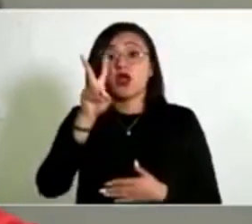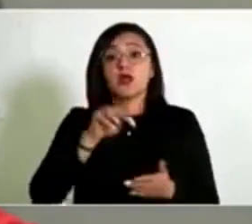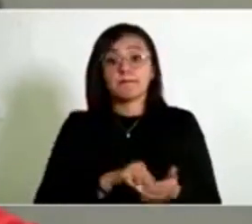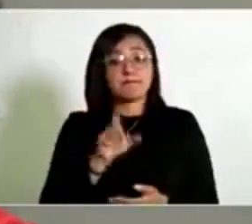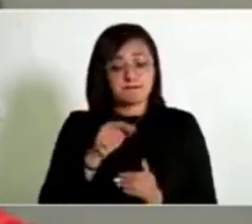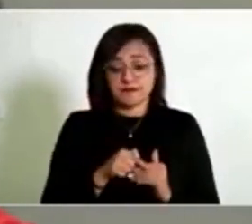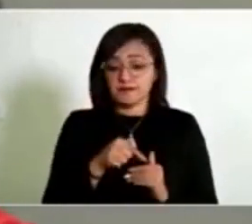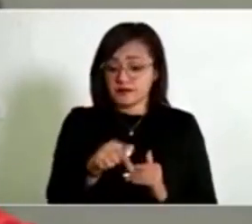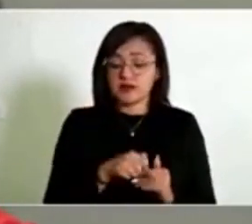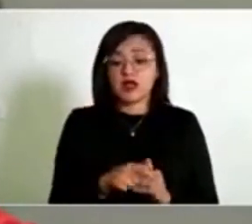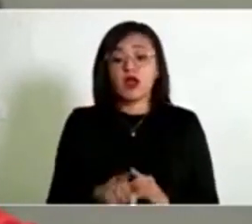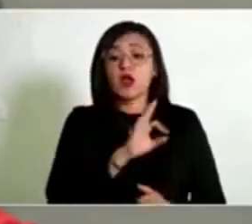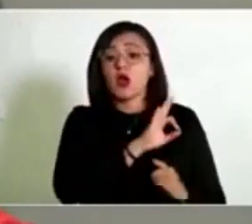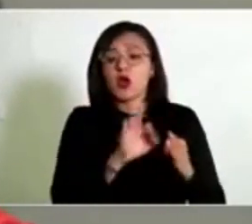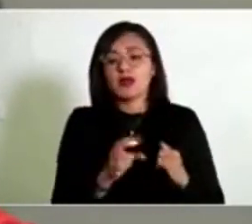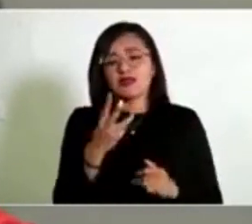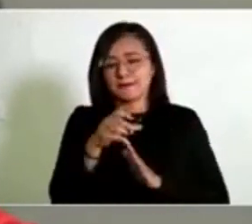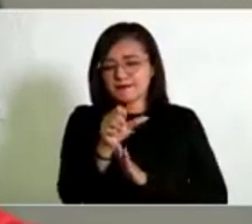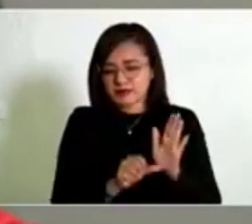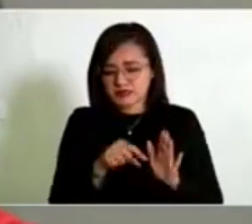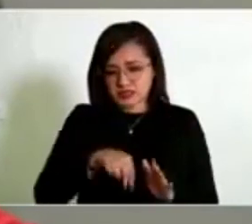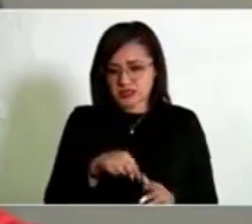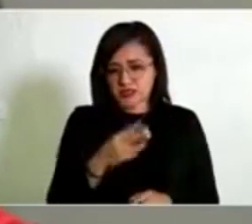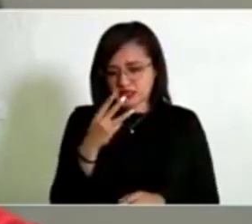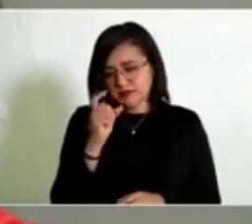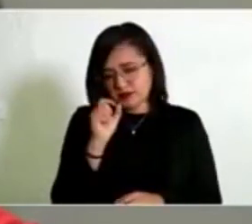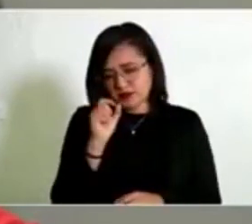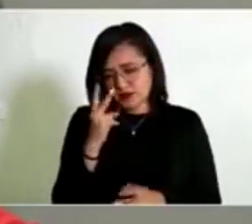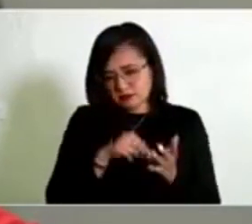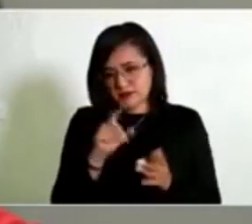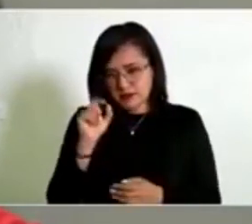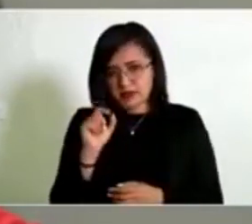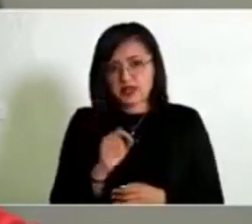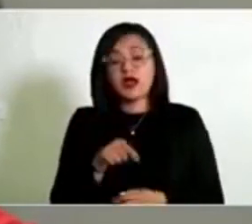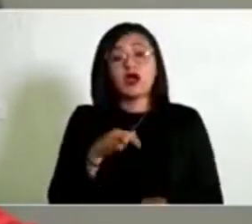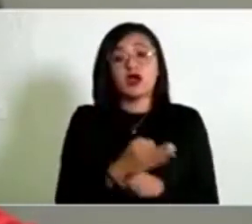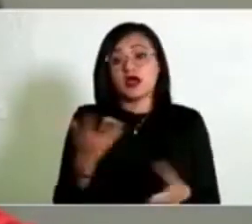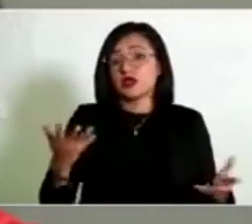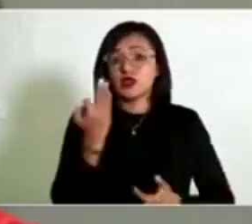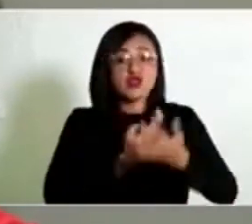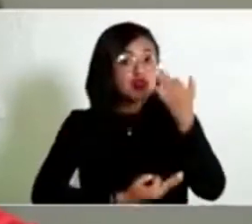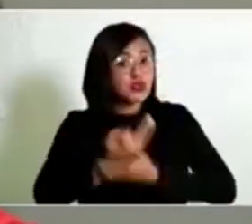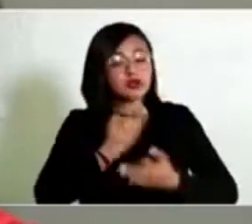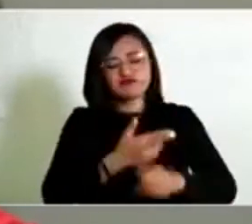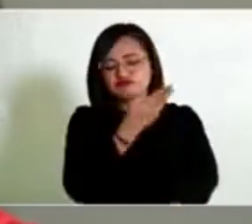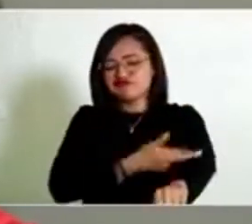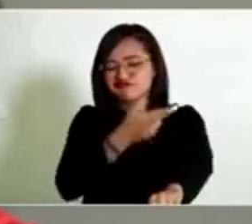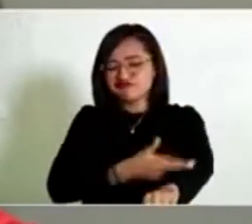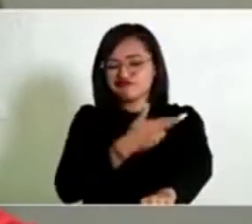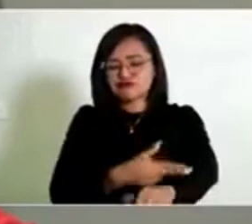y en el último trimestre de este ejercicio se hicieron absolutamente todos los trámites